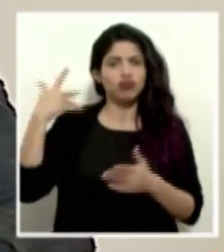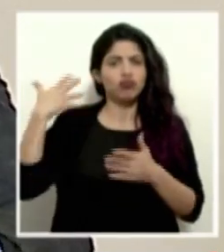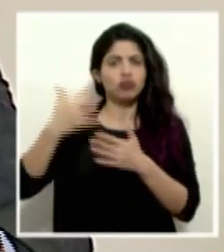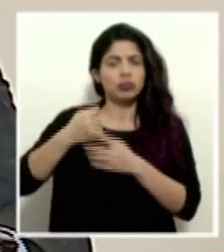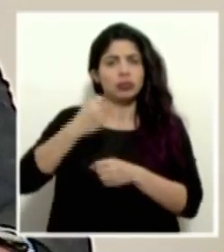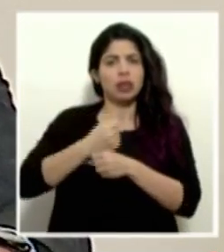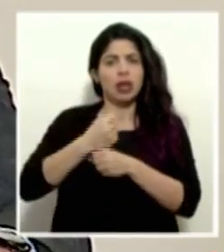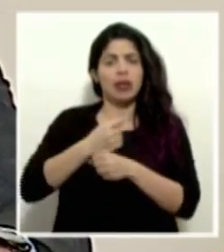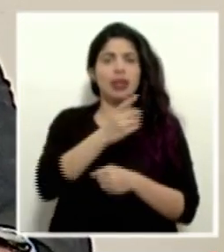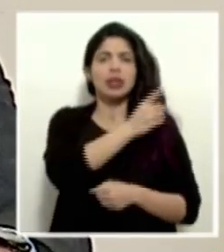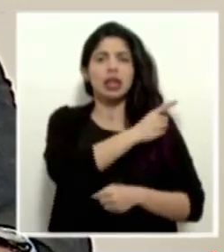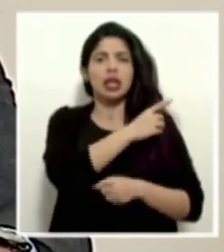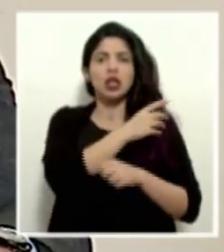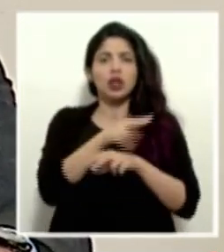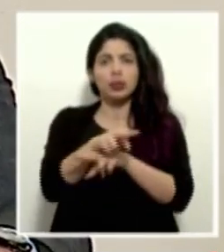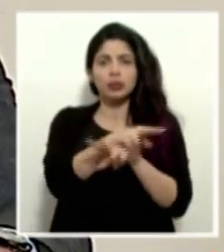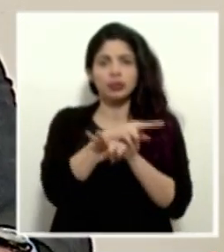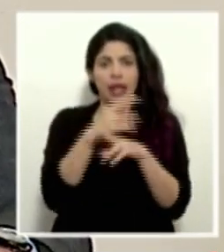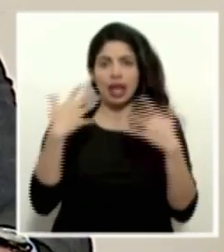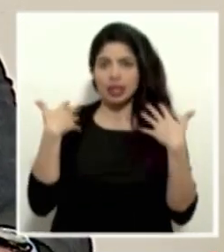director de vigilancia de la salud